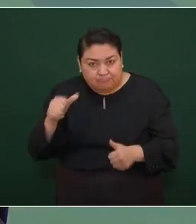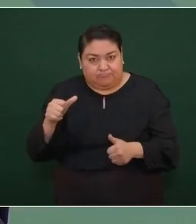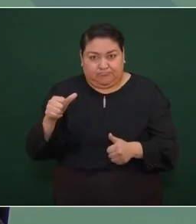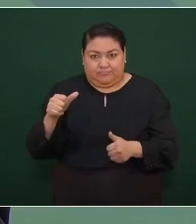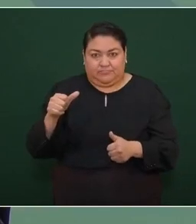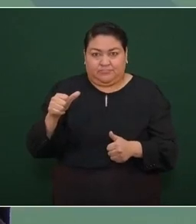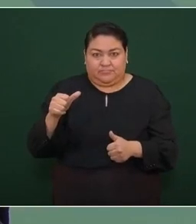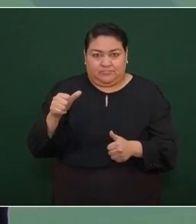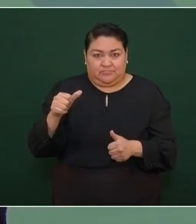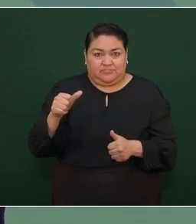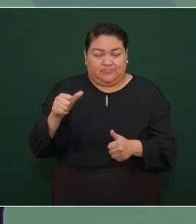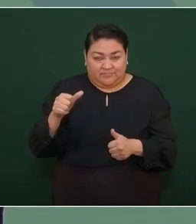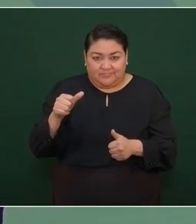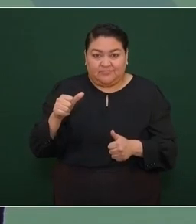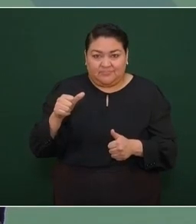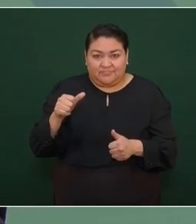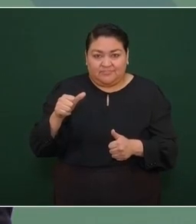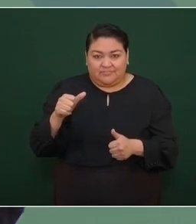por